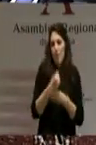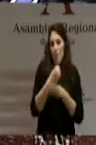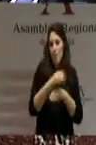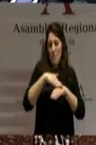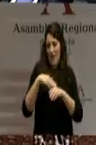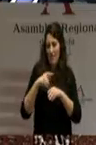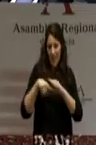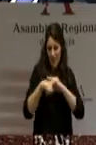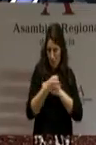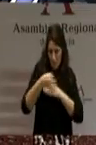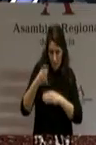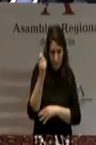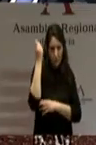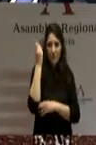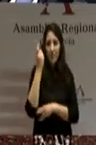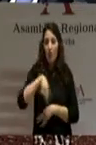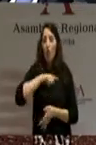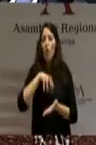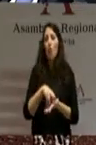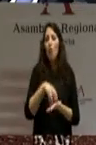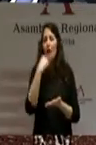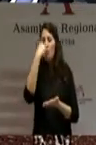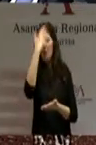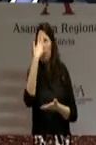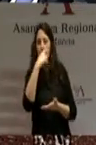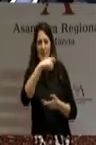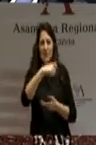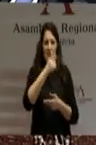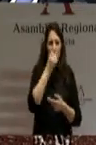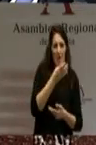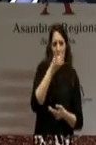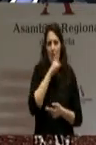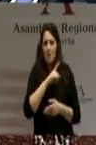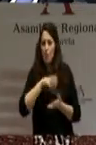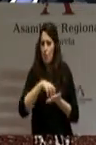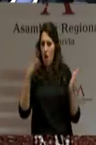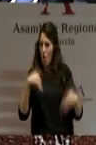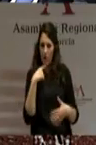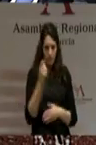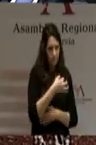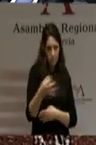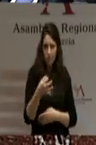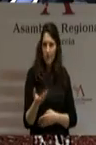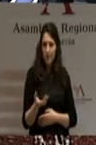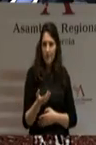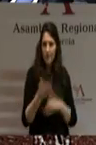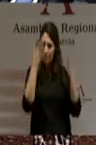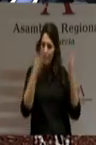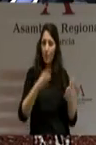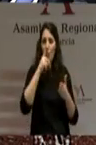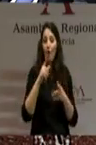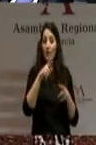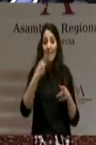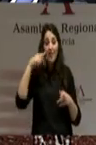tenemos ninguna duda de que va a ser un buen presidente y lo creemos porque así nos lo hace pensar su